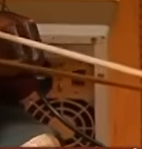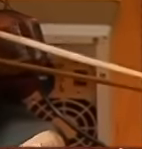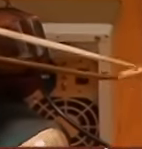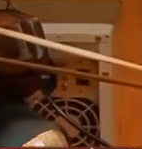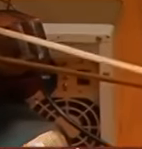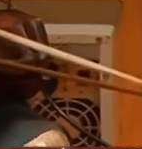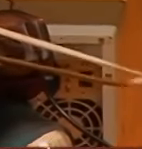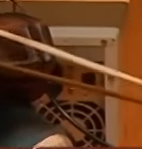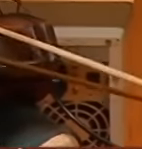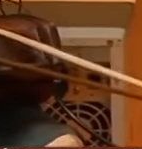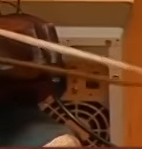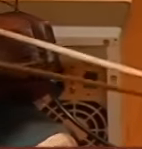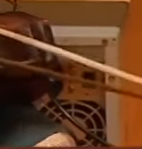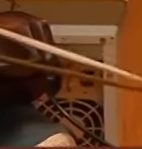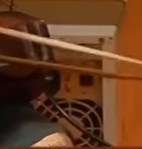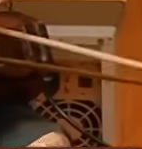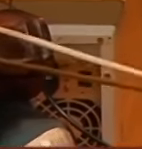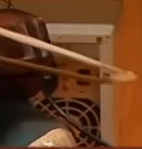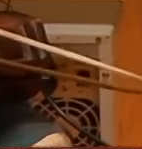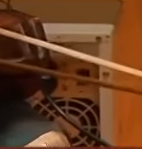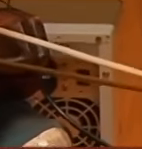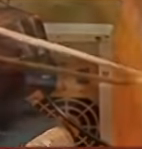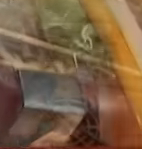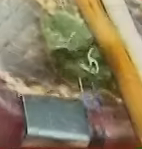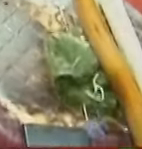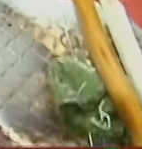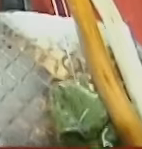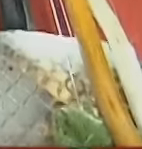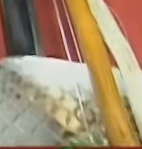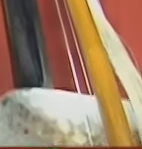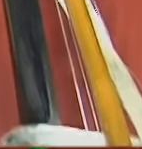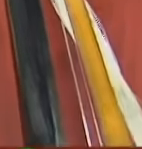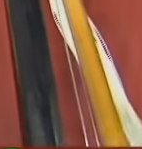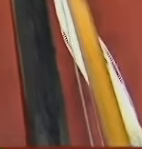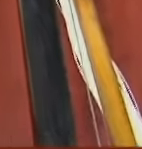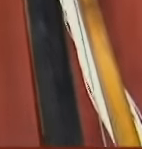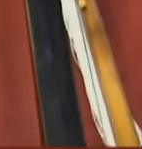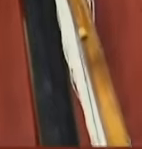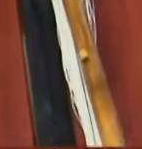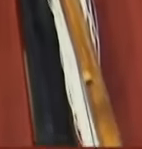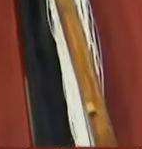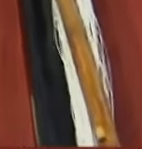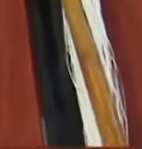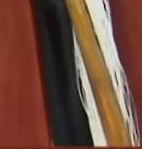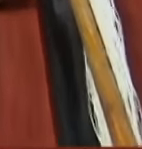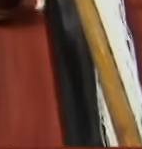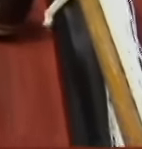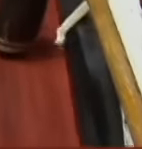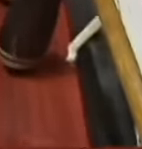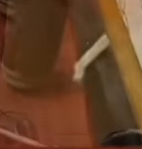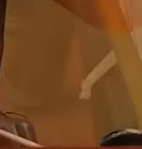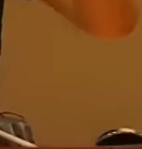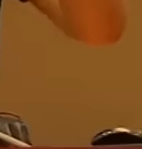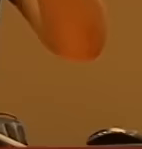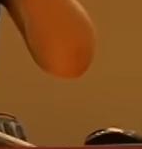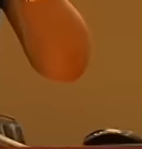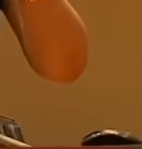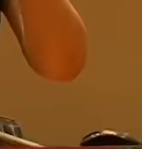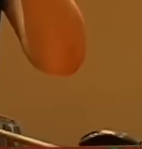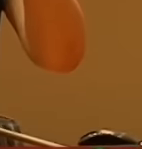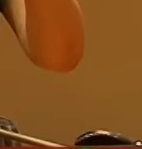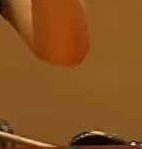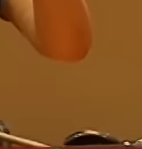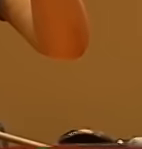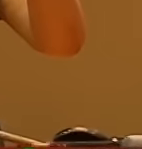Dotado de un par de cuerdas El arhu Tiene una historia De poco más de mil años Se originó en Medio Oriente Y llegó a China A través de la ruta De la